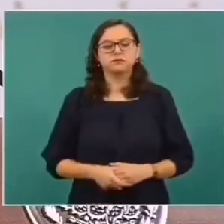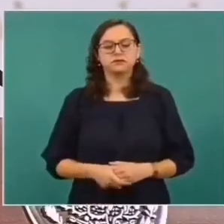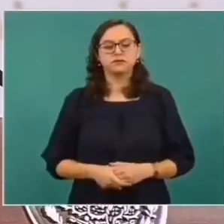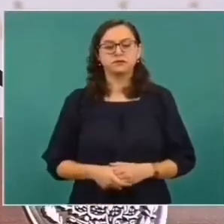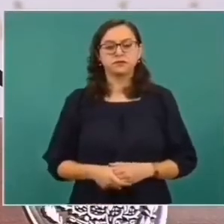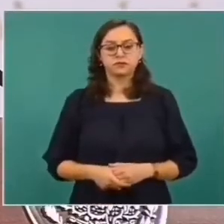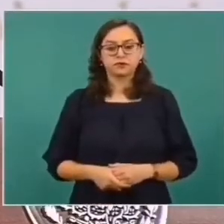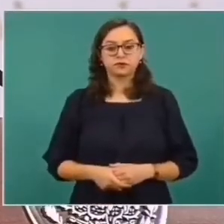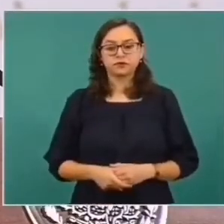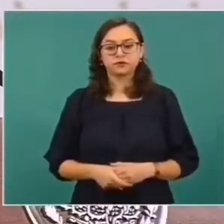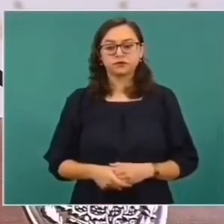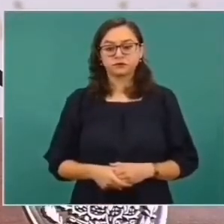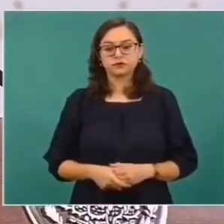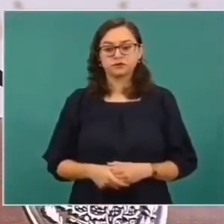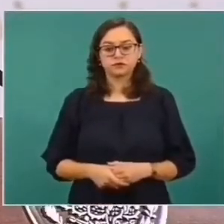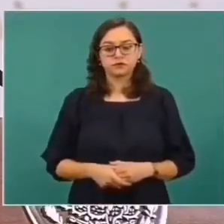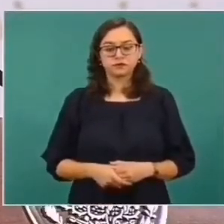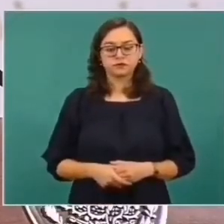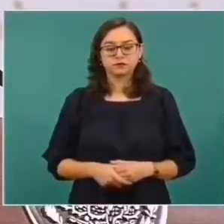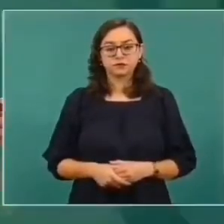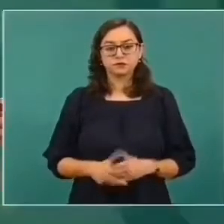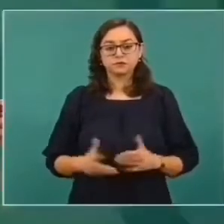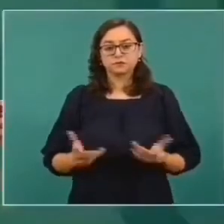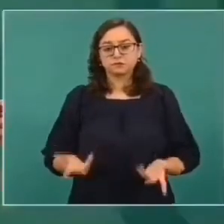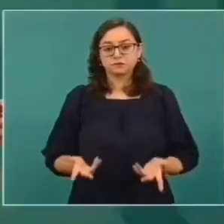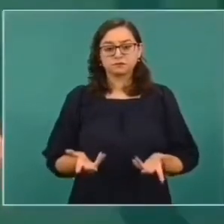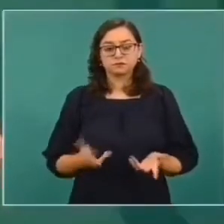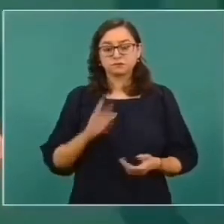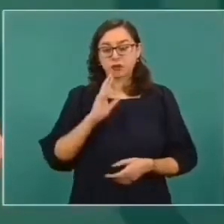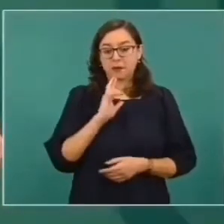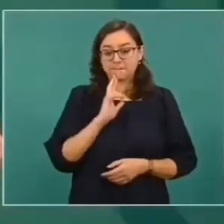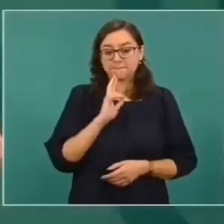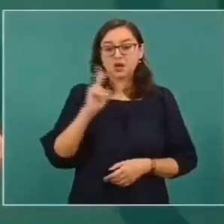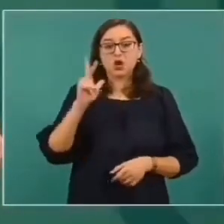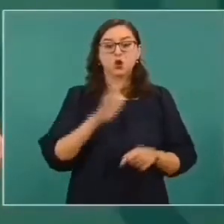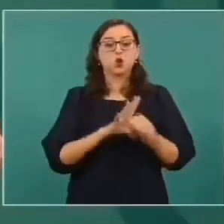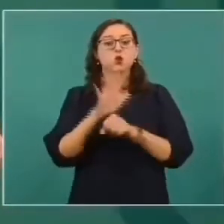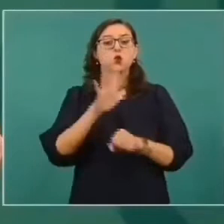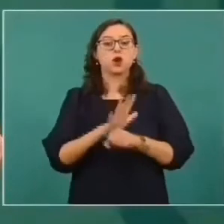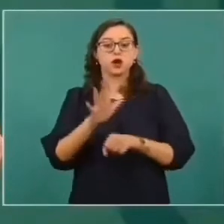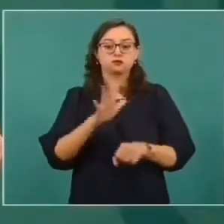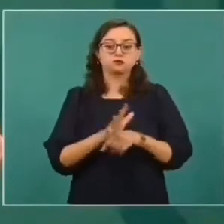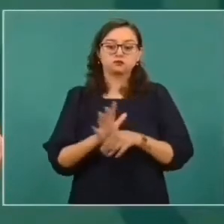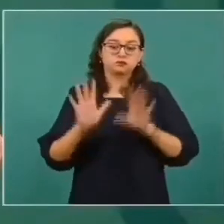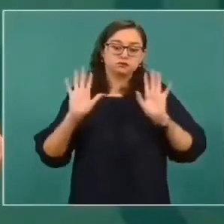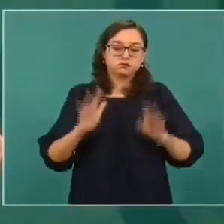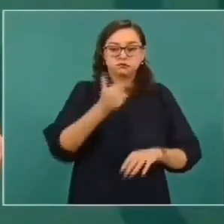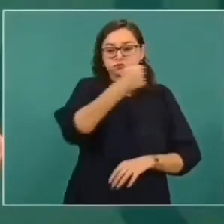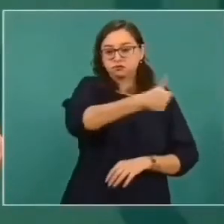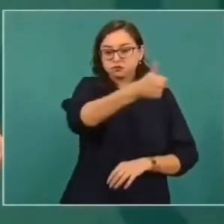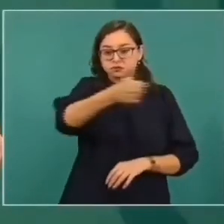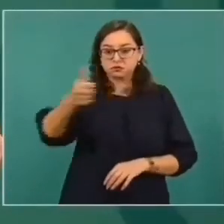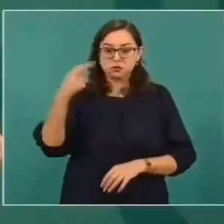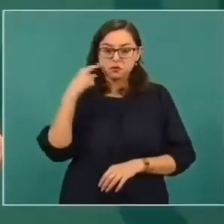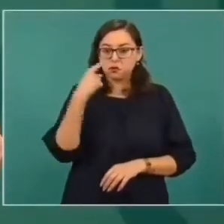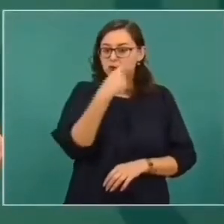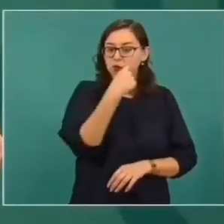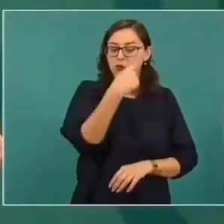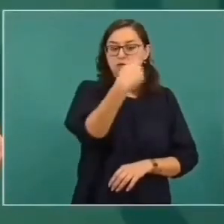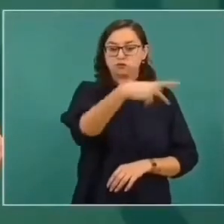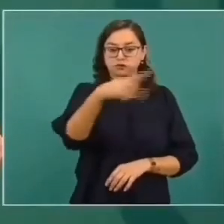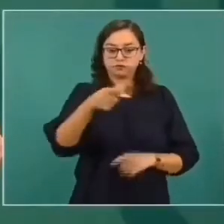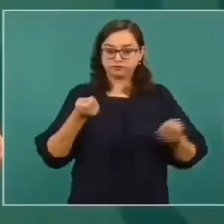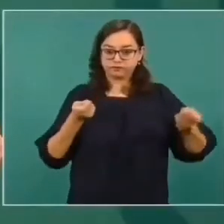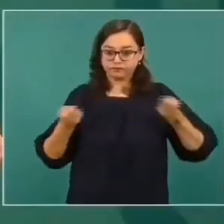Lo mejor de todo es autolimitarnos, que